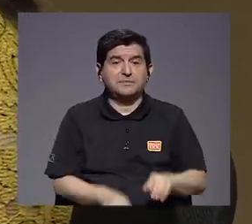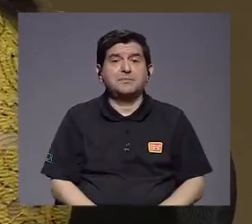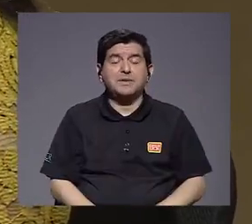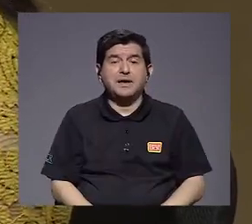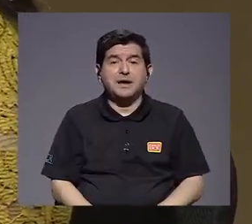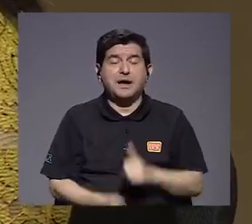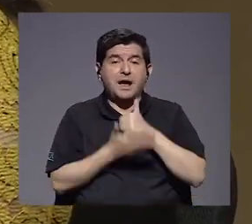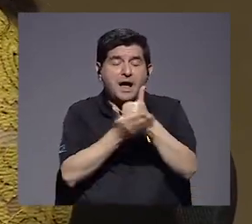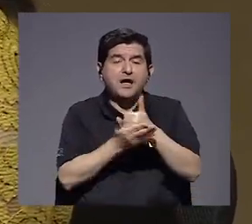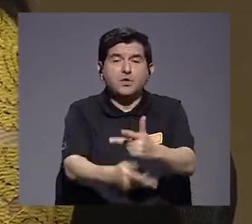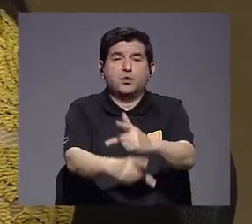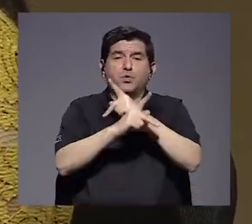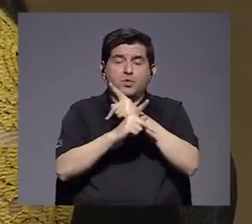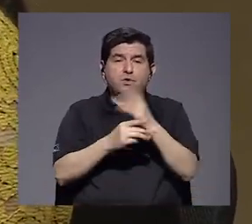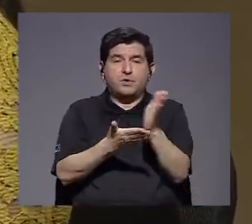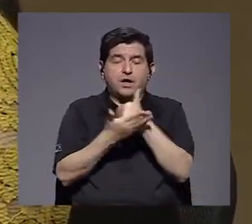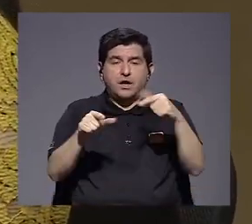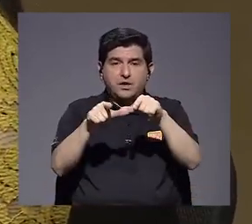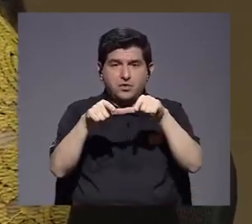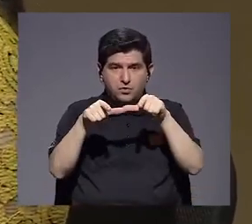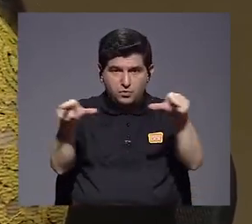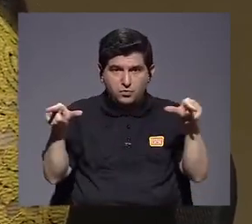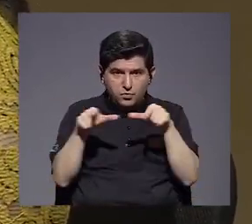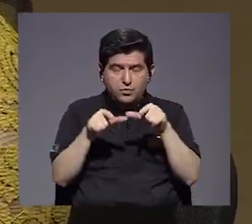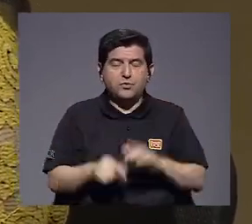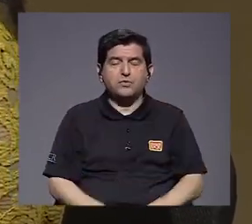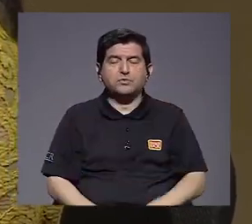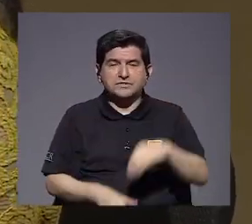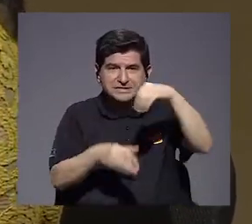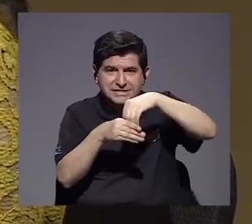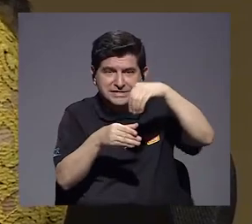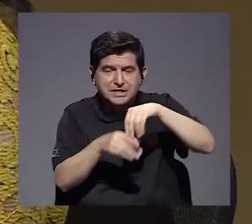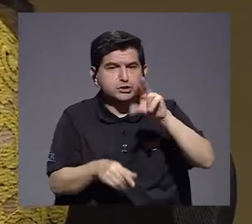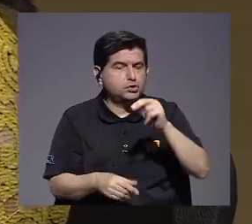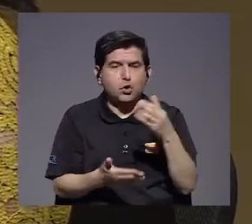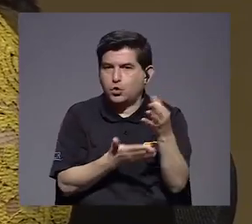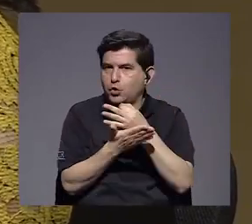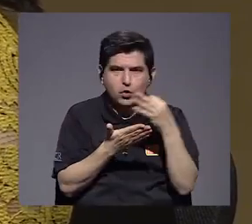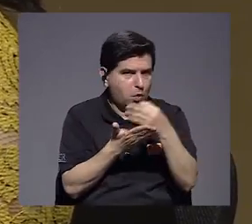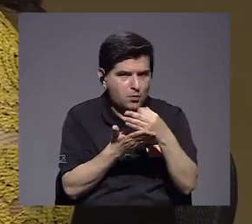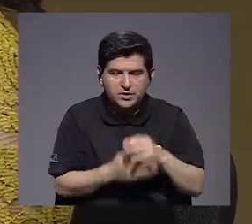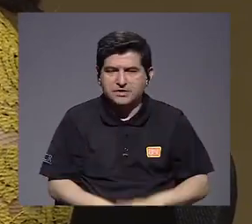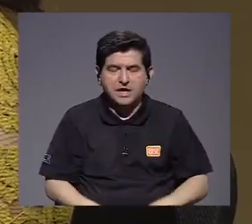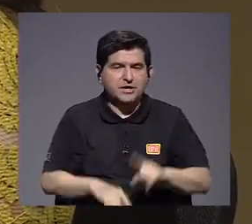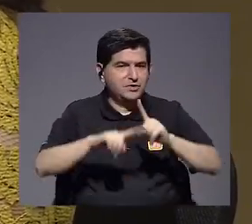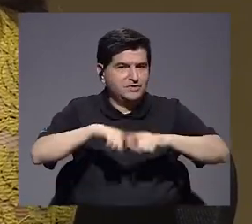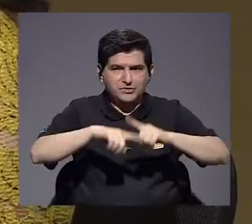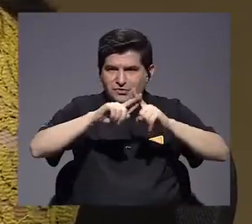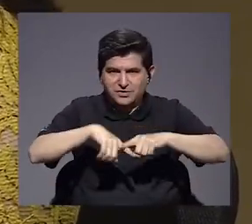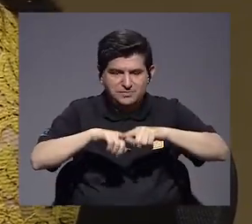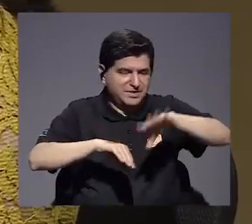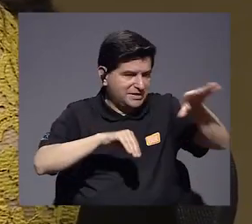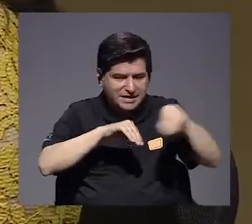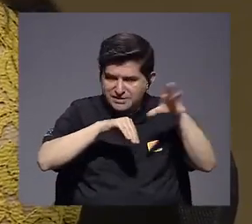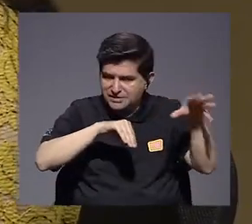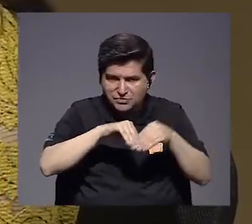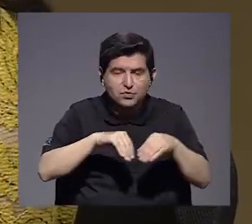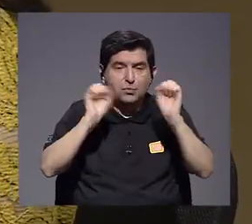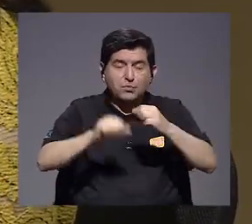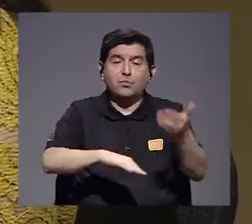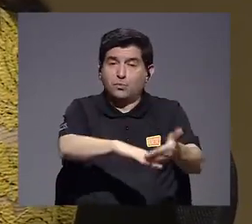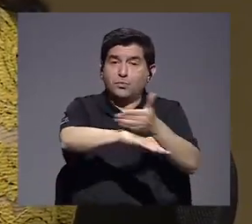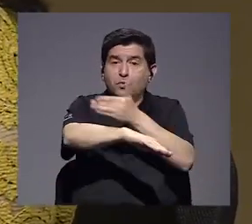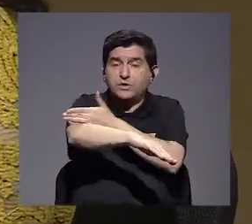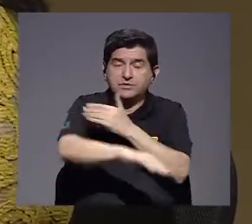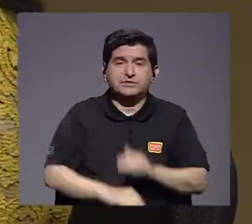al bono proteger. Algunos sectores van a requerir inyecciones no monetarias, no condicionadas, adicionales, para poder